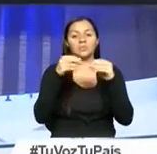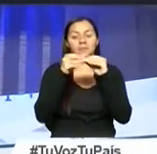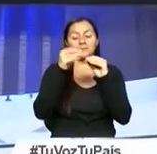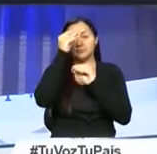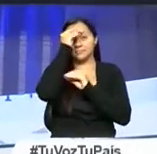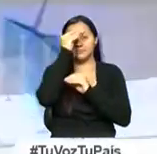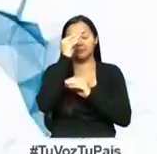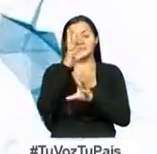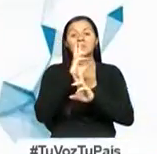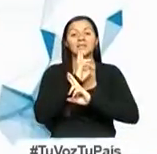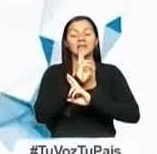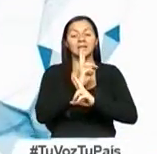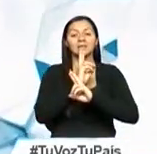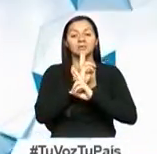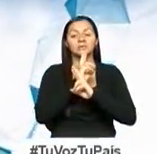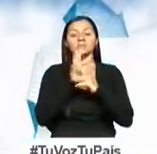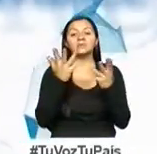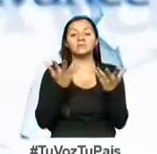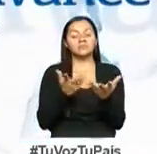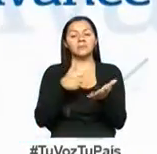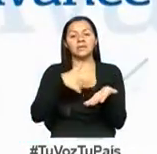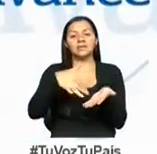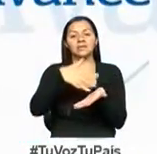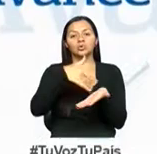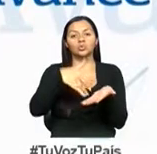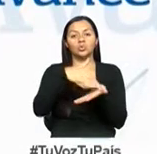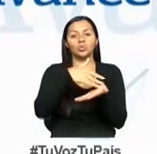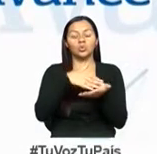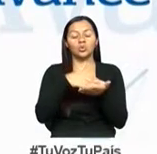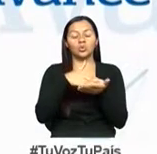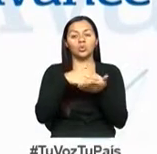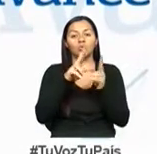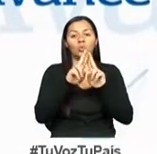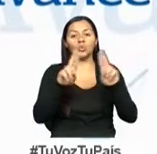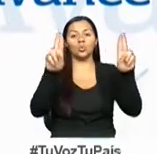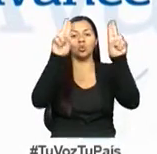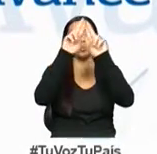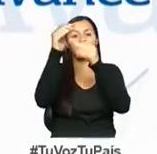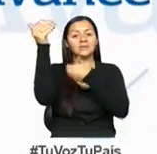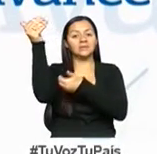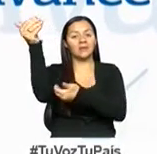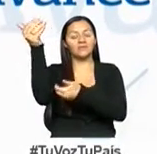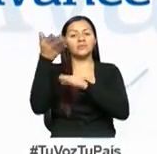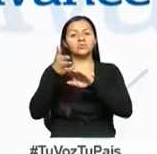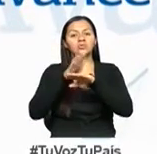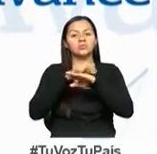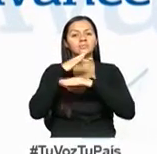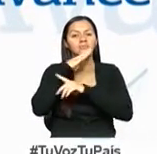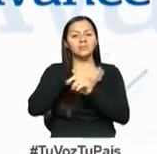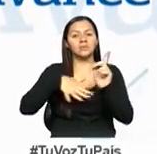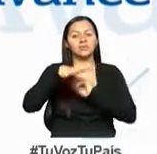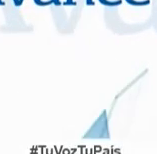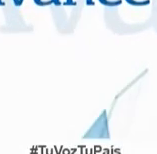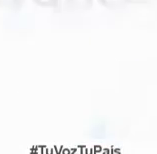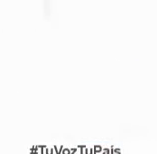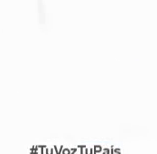sobre los resultados que arrojó un estudio de UNICEF respecto a la contaminación ambiental.